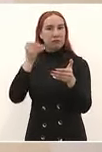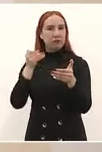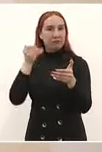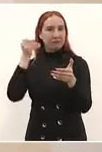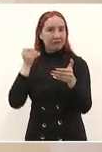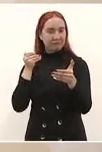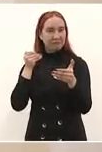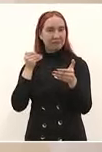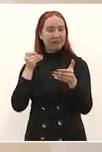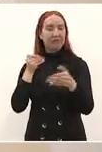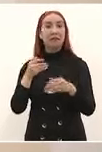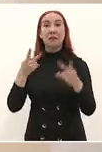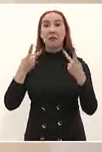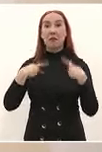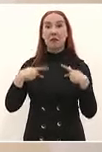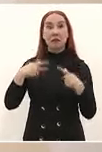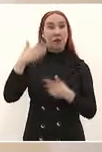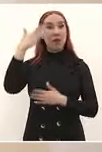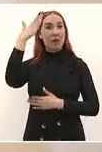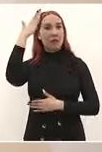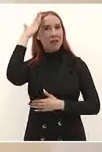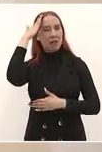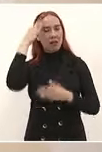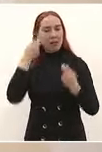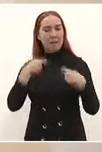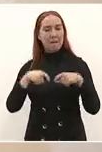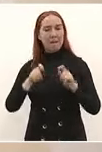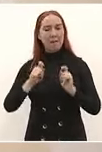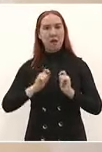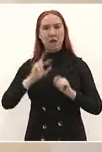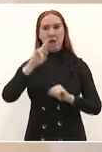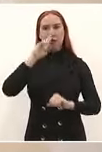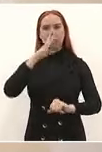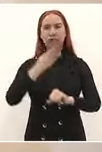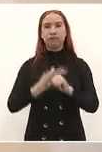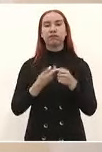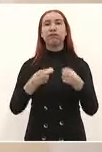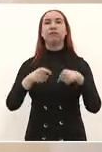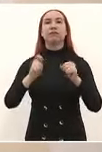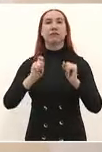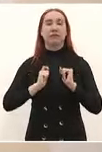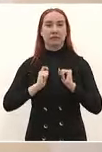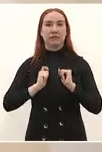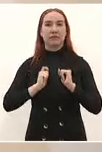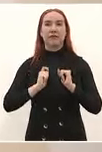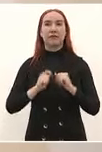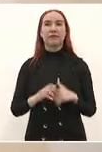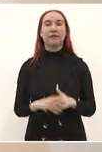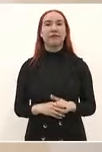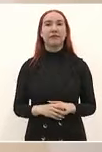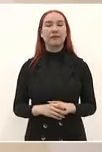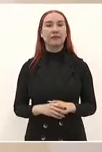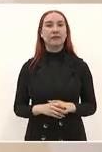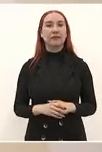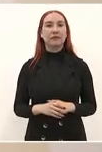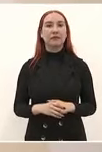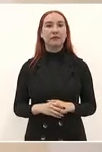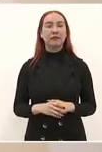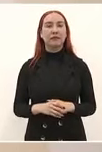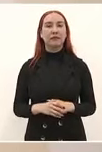dirigentes próceres potosinos que ayudaron